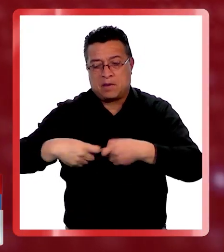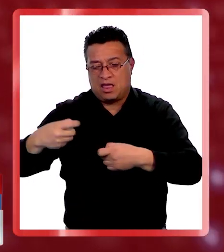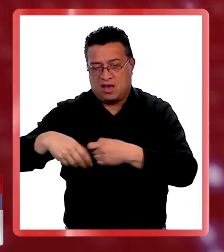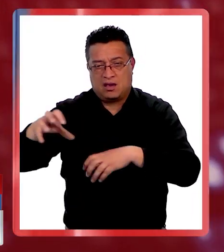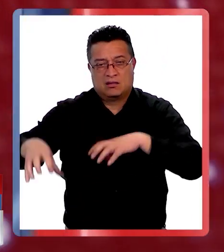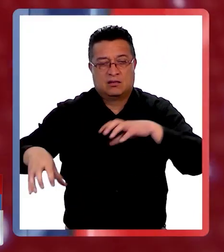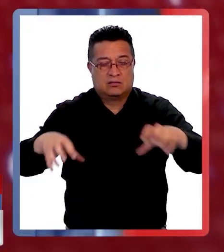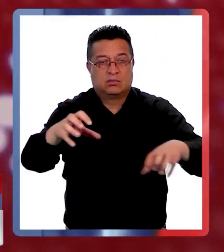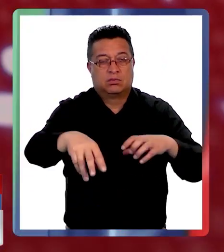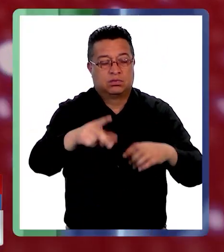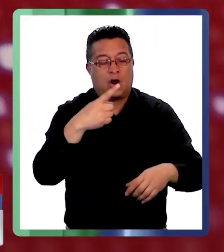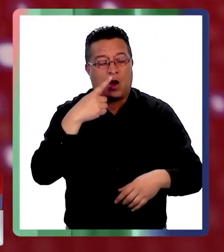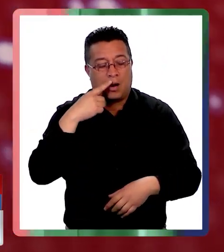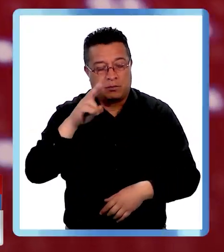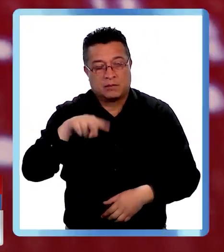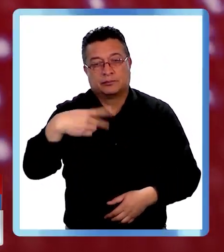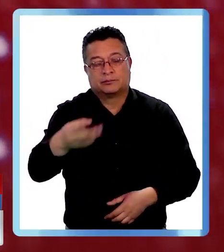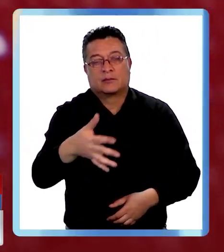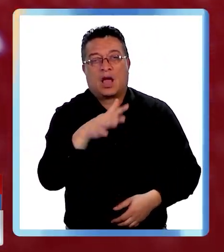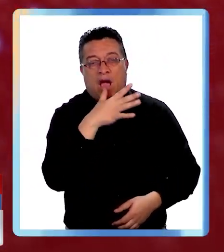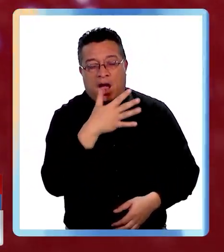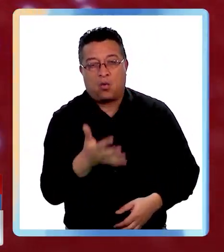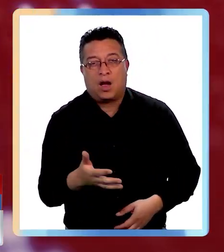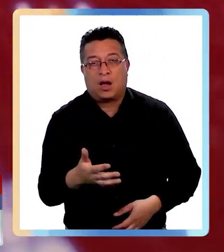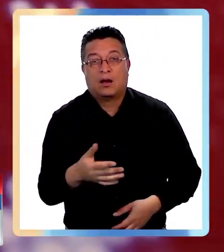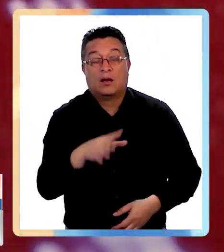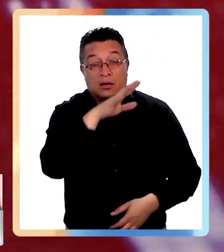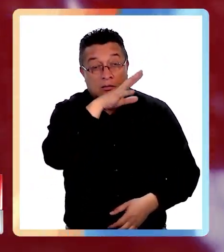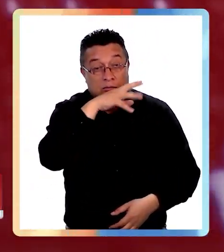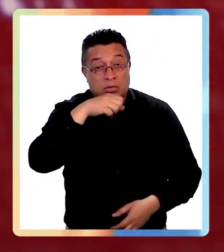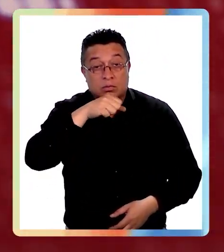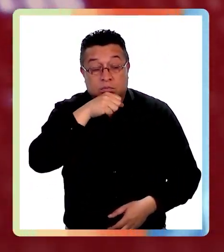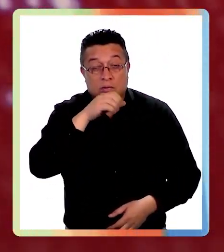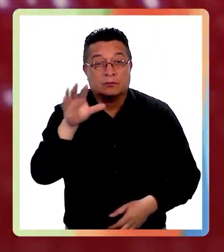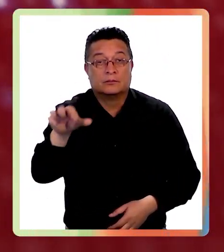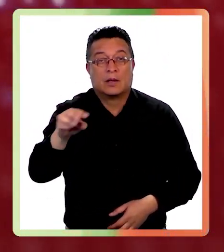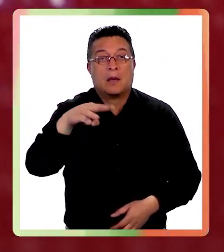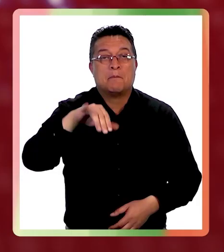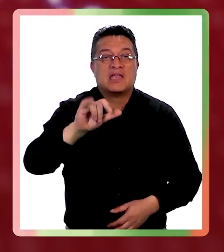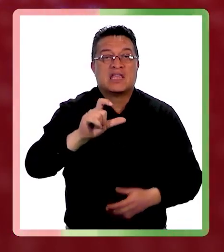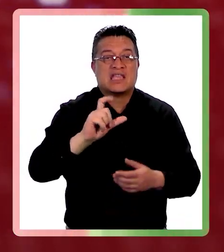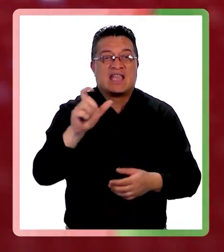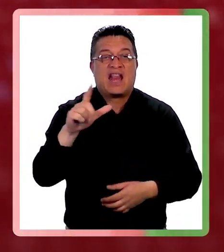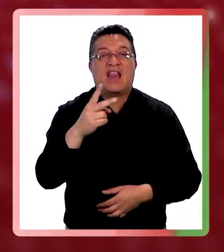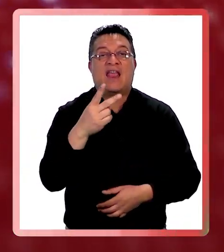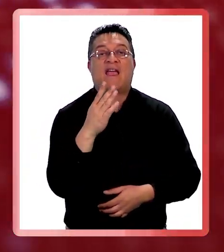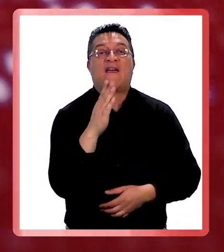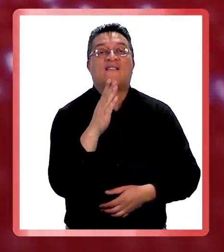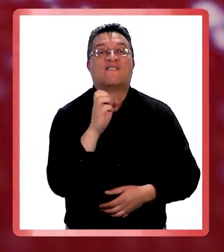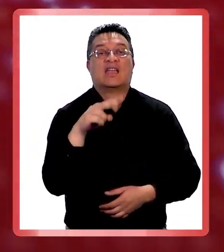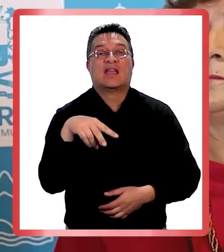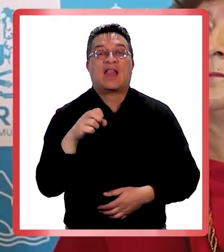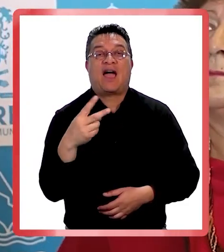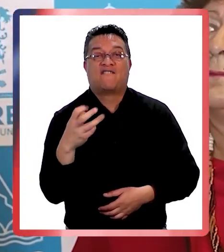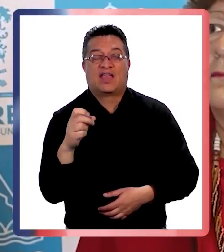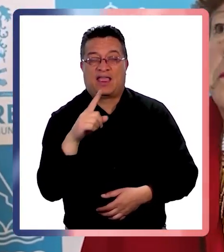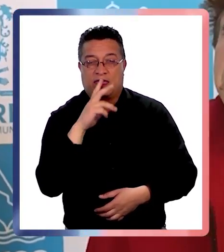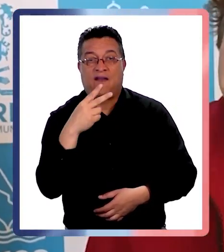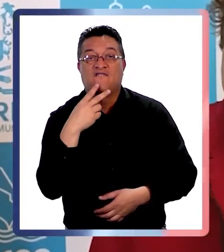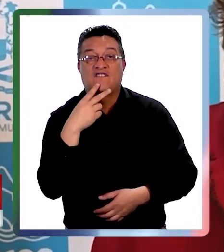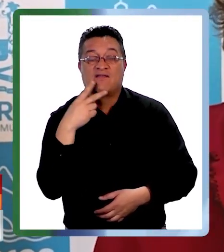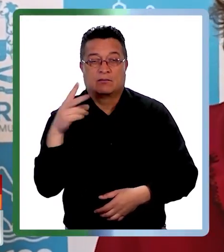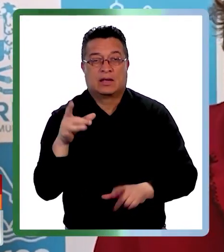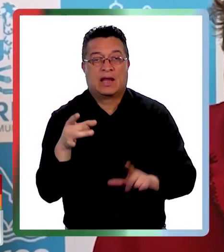piedras ocasionando que este cayera al agua. El adulto mayor fue identificado como Miguel Benavente residente en Linares. Bueno,